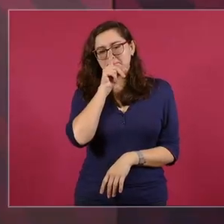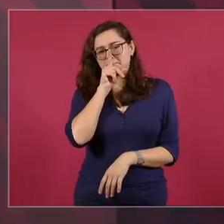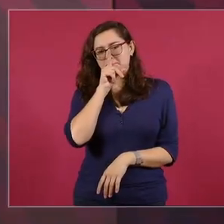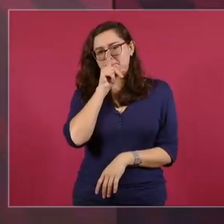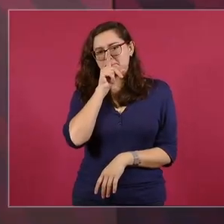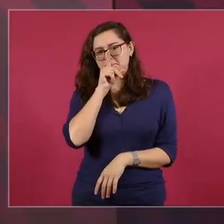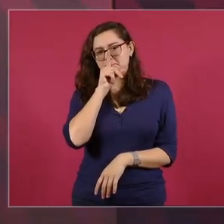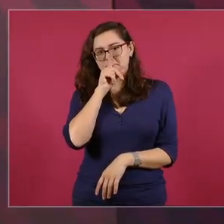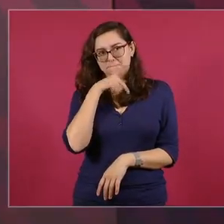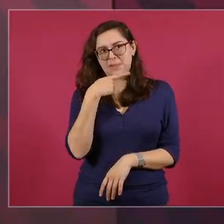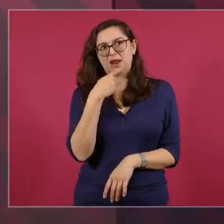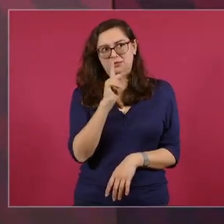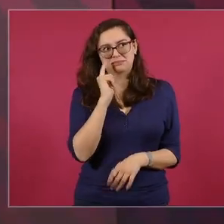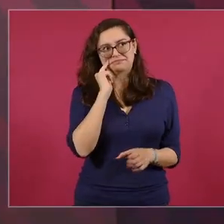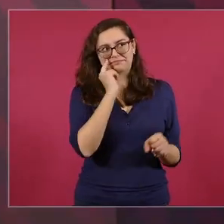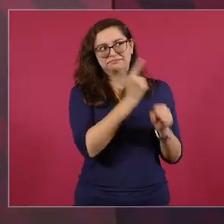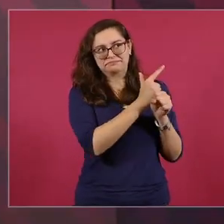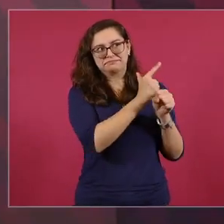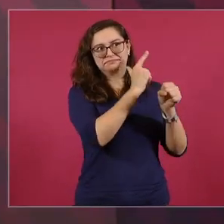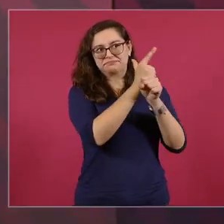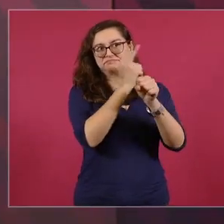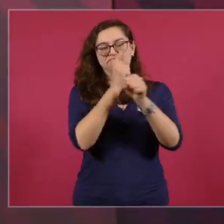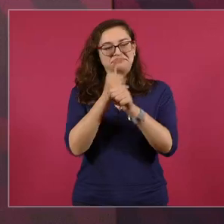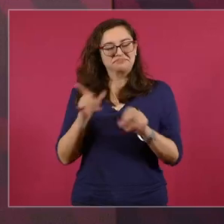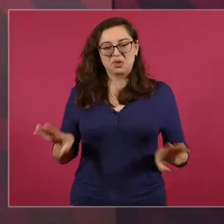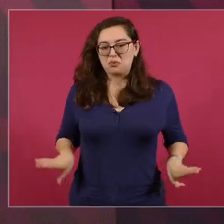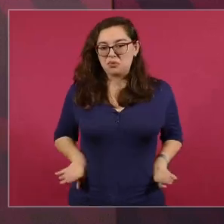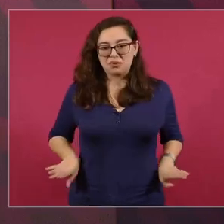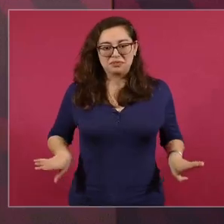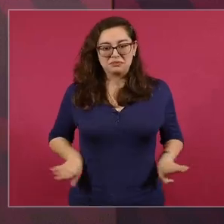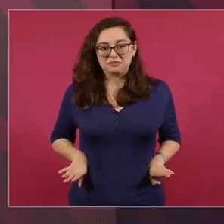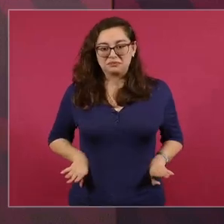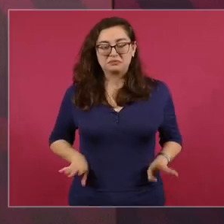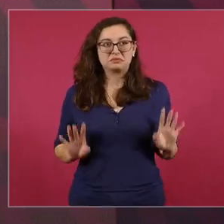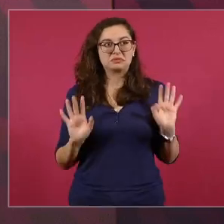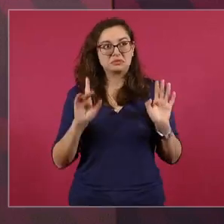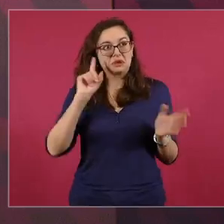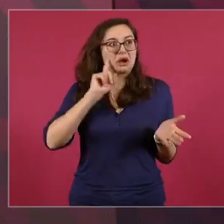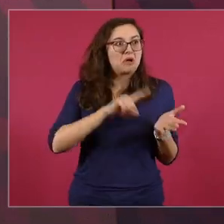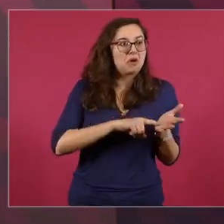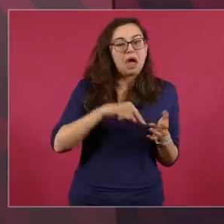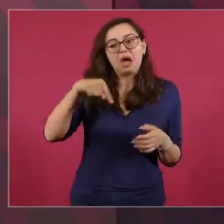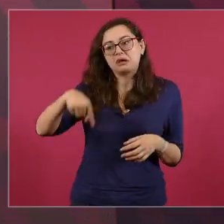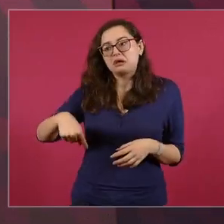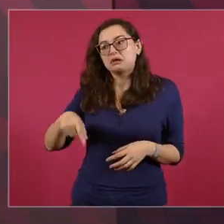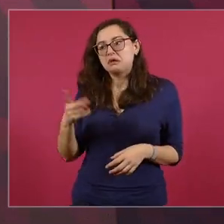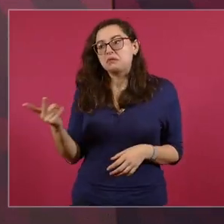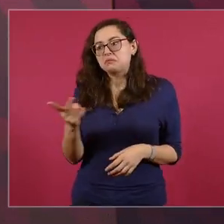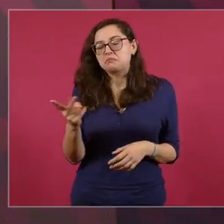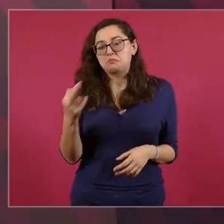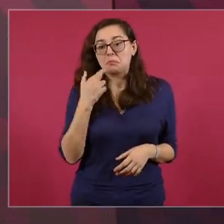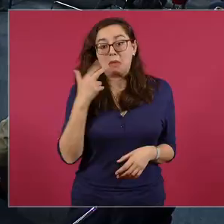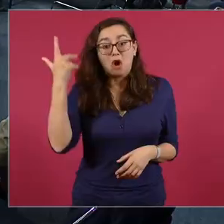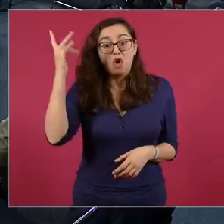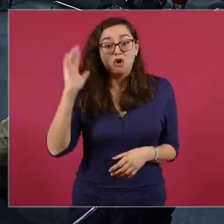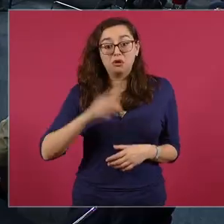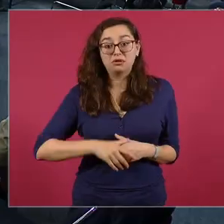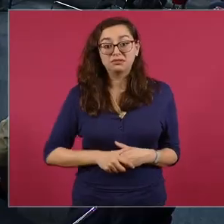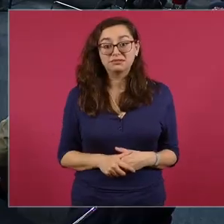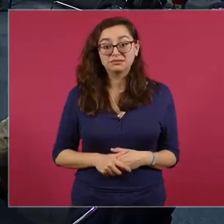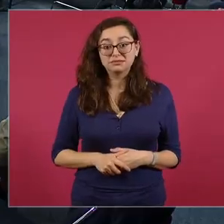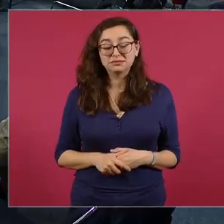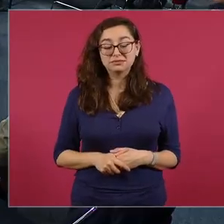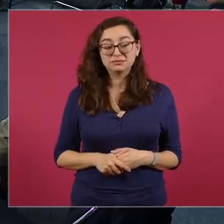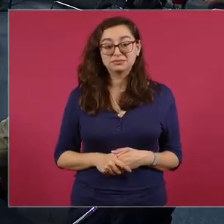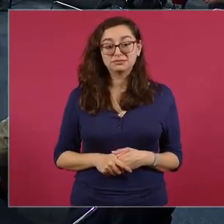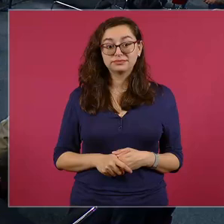políticos del extranjero pero están mejores los nuestros ahora sí que aunque